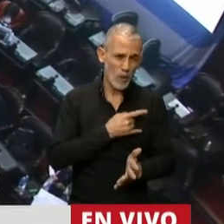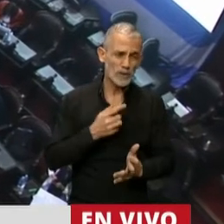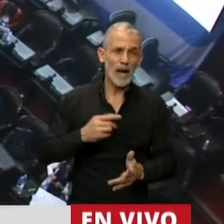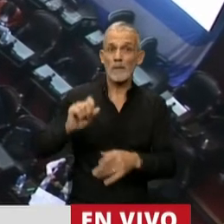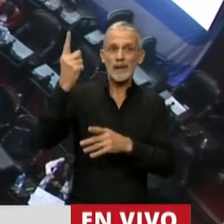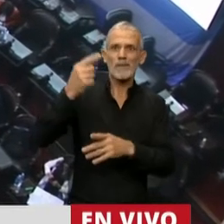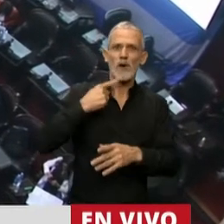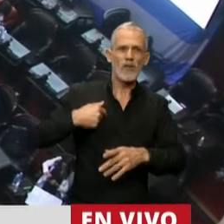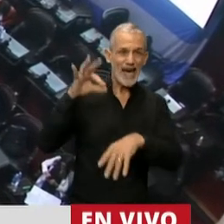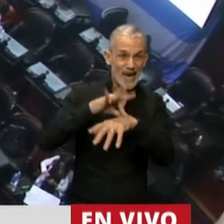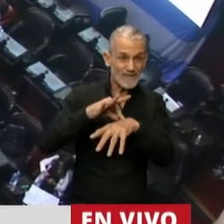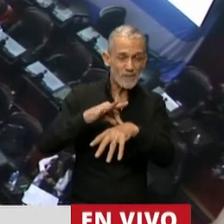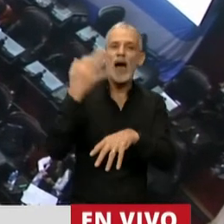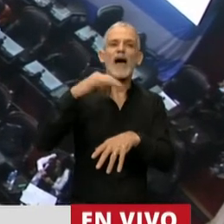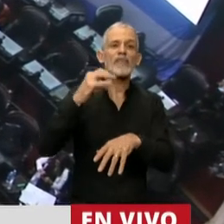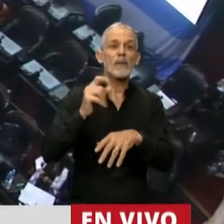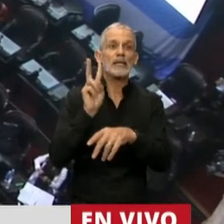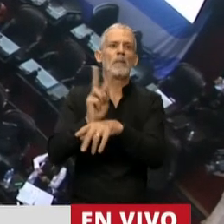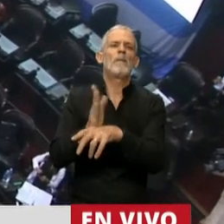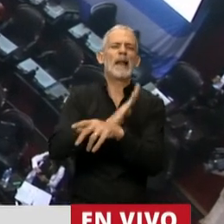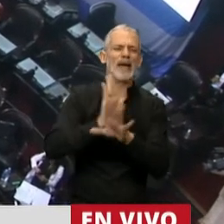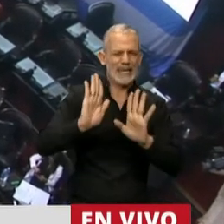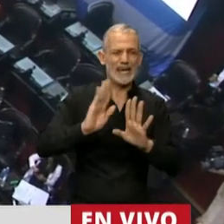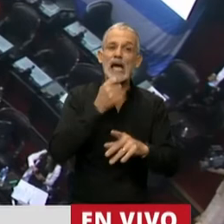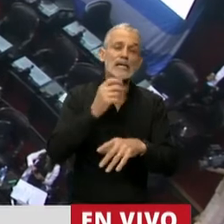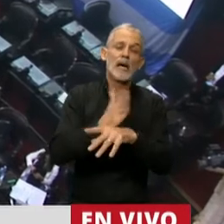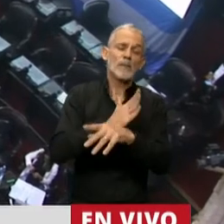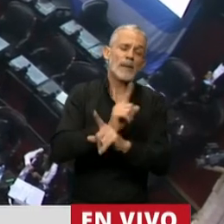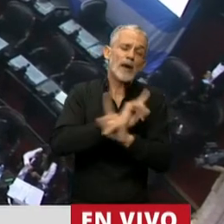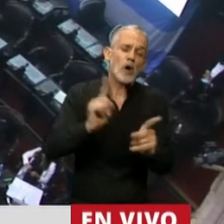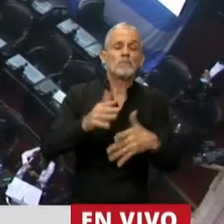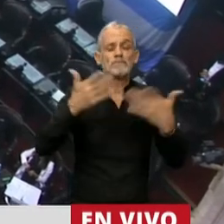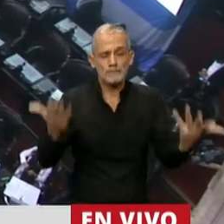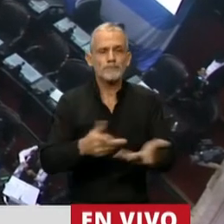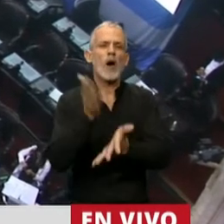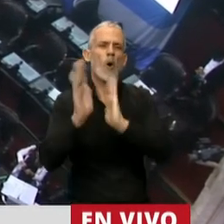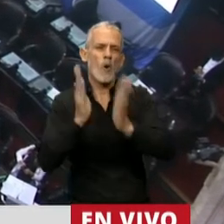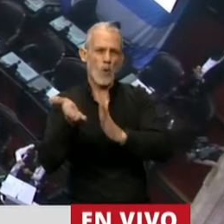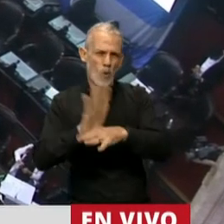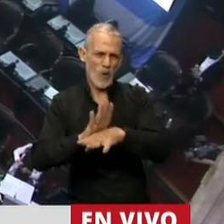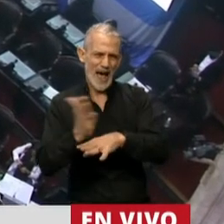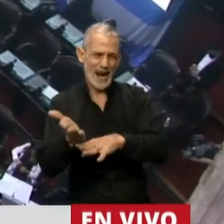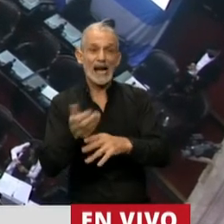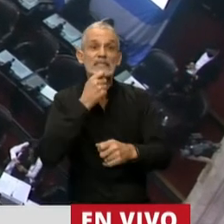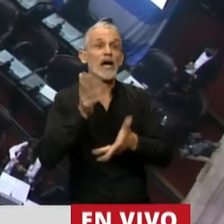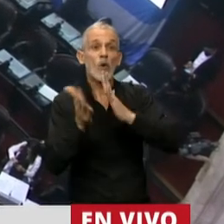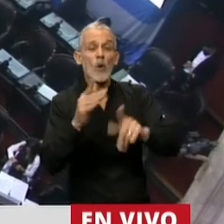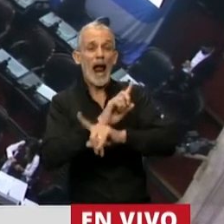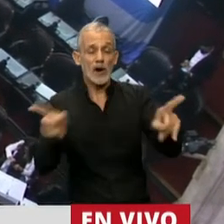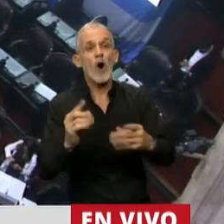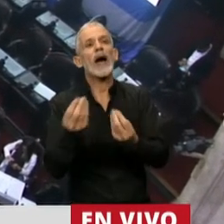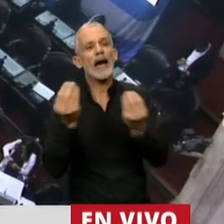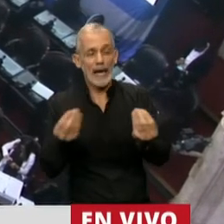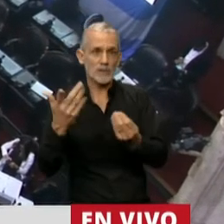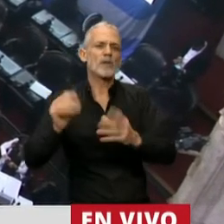dicen frente a una enfermedad es que hay que tratar de prevenirla. Si no se puede prevenir hay que tratar de curarla y si no se puede curar